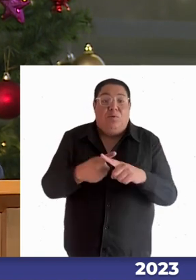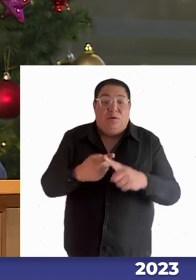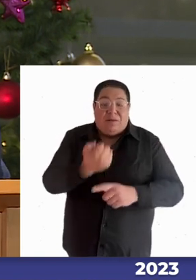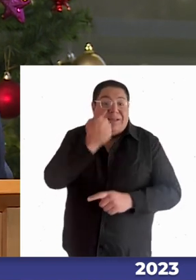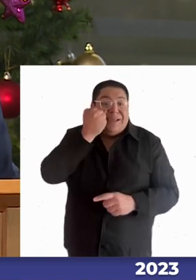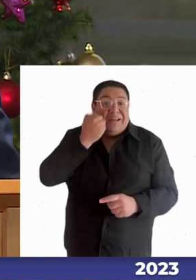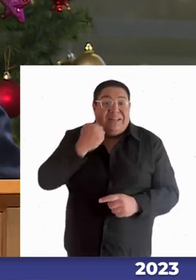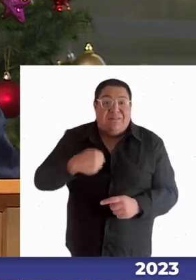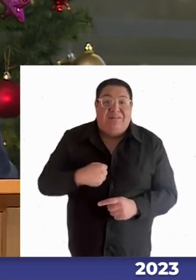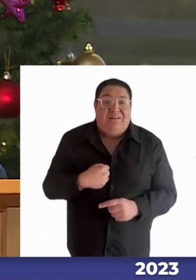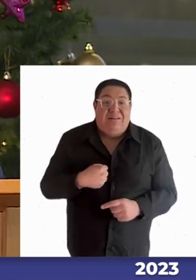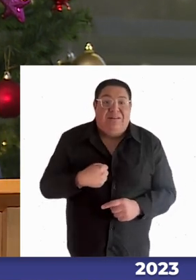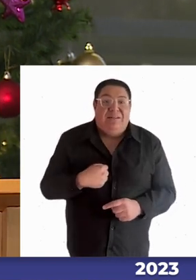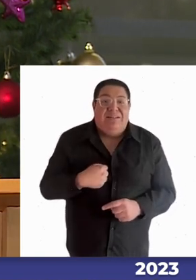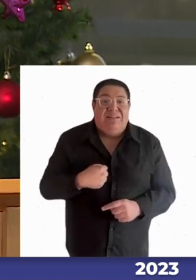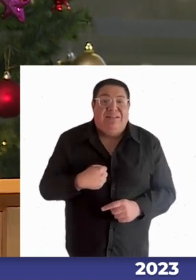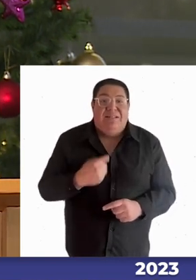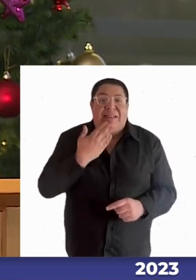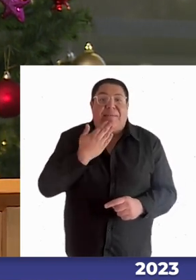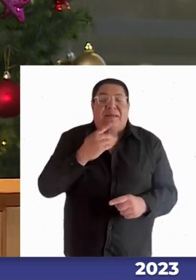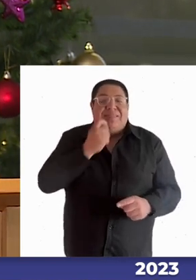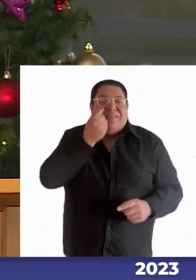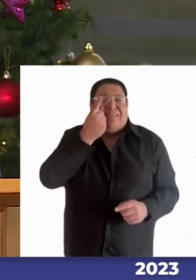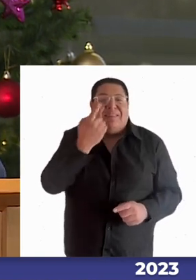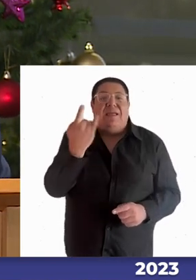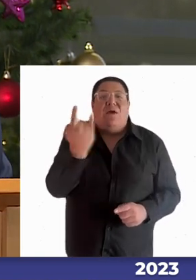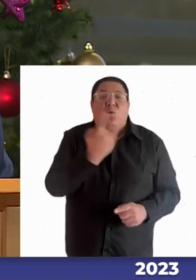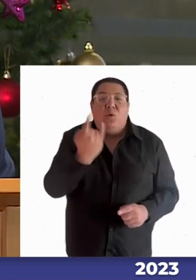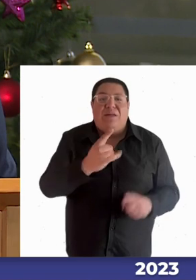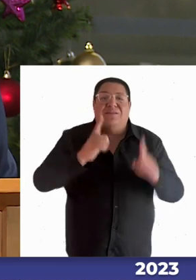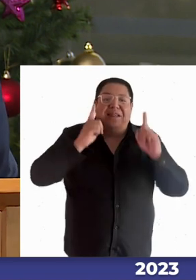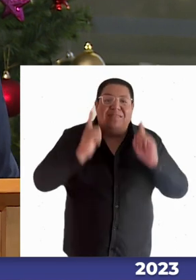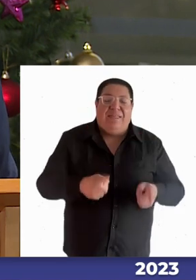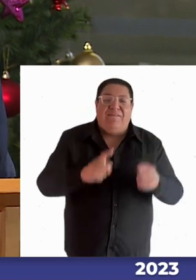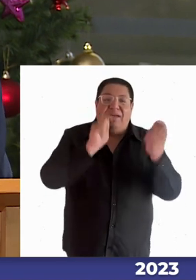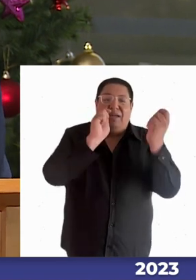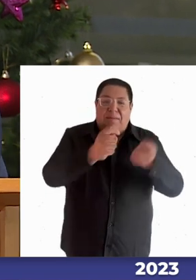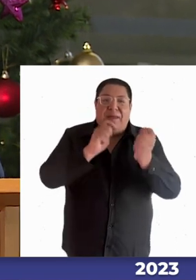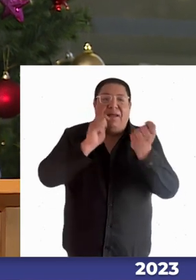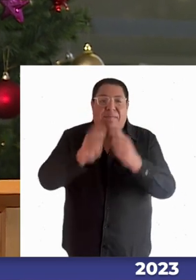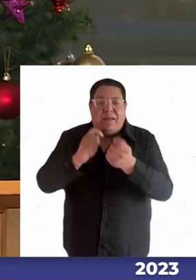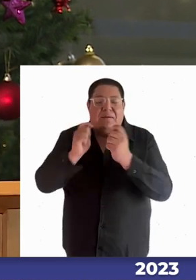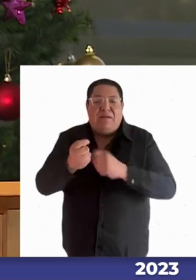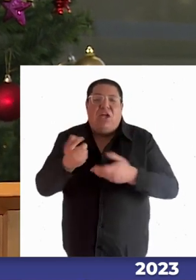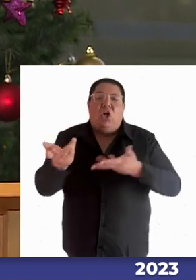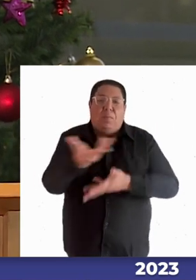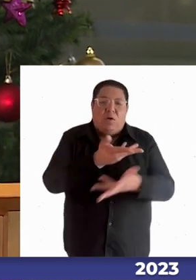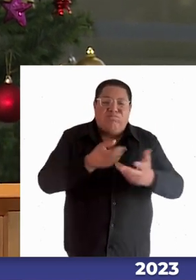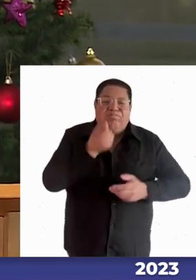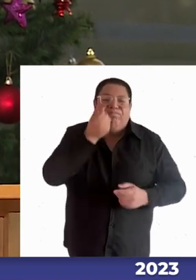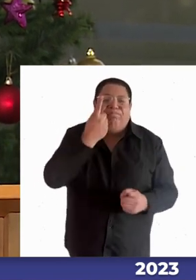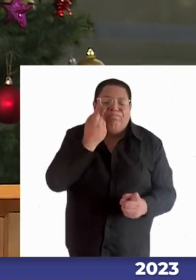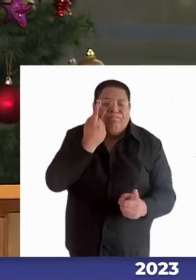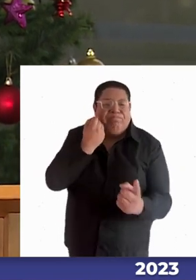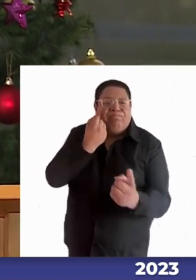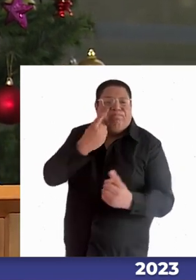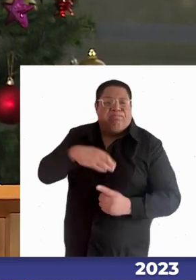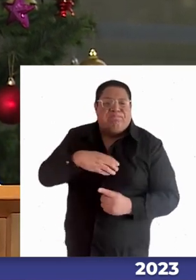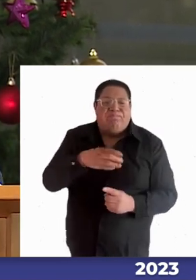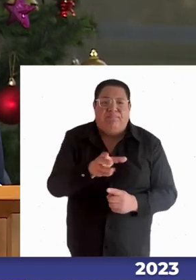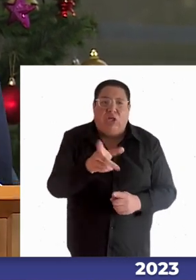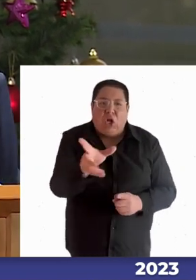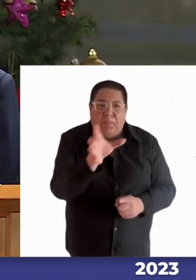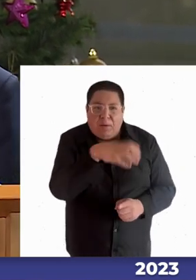la por la urgencia de cambiar formas de entendernos y formas de relacionarnos y formas de considerarnos